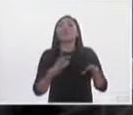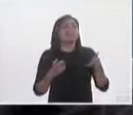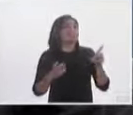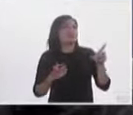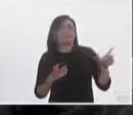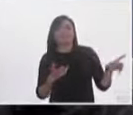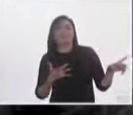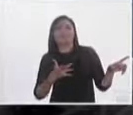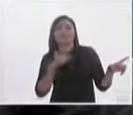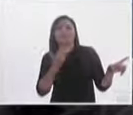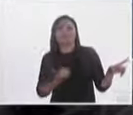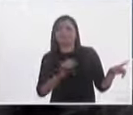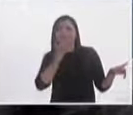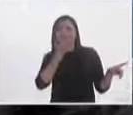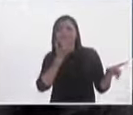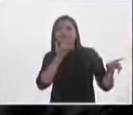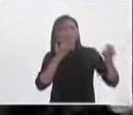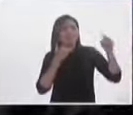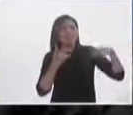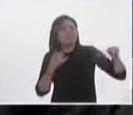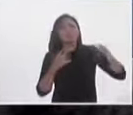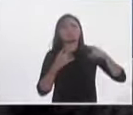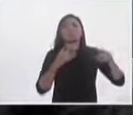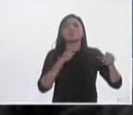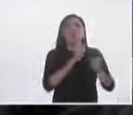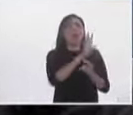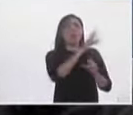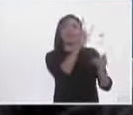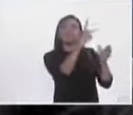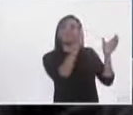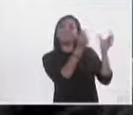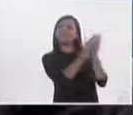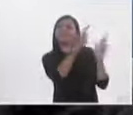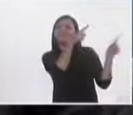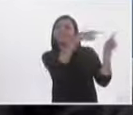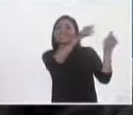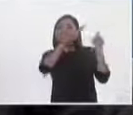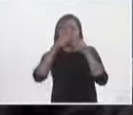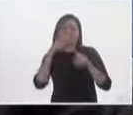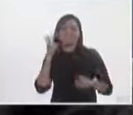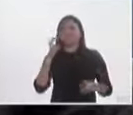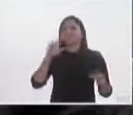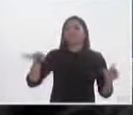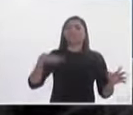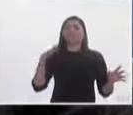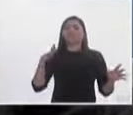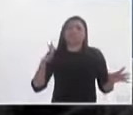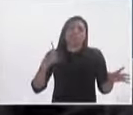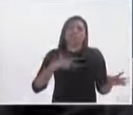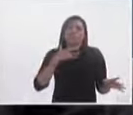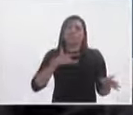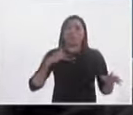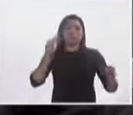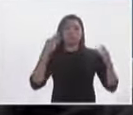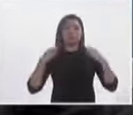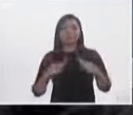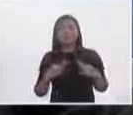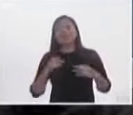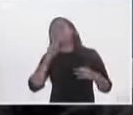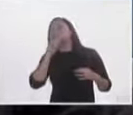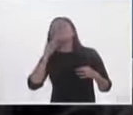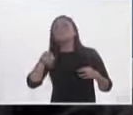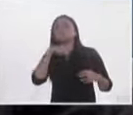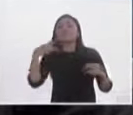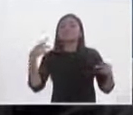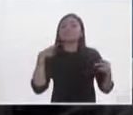legitimidad de los partidos políticos de la partidocracia como se le suele denominar y eso es relativamente reciente es decir después de la elección